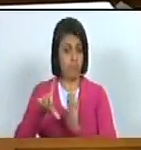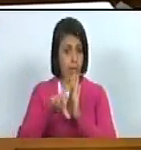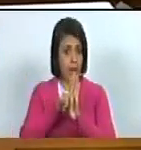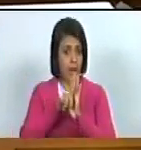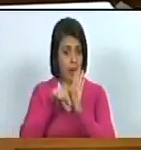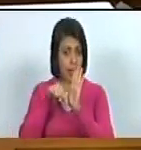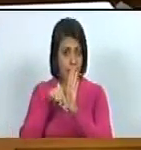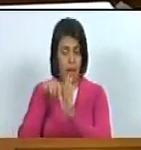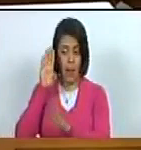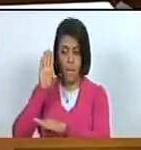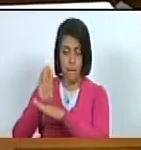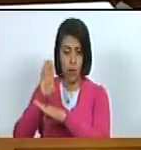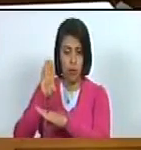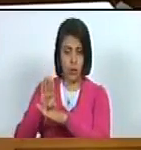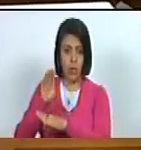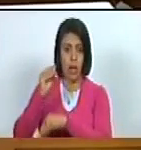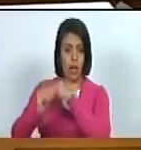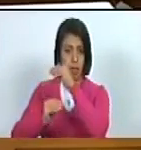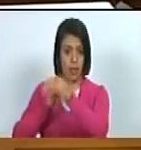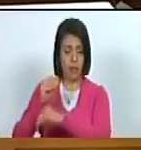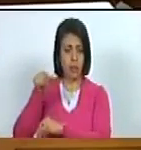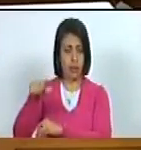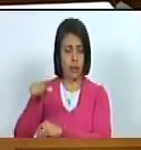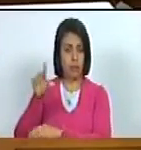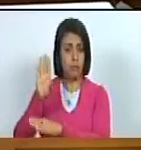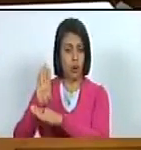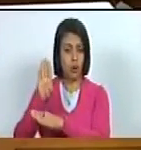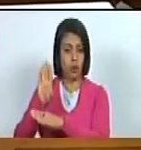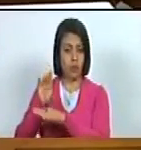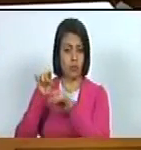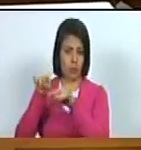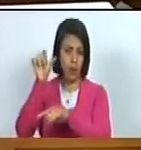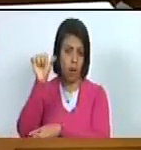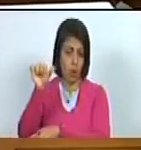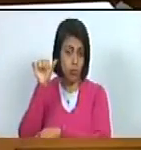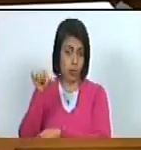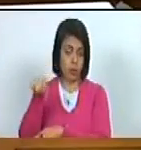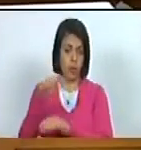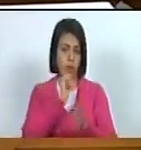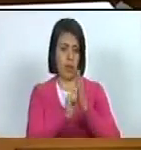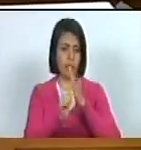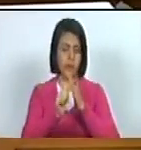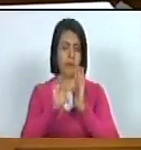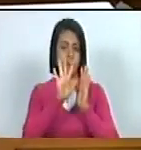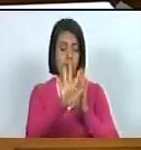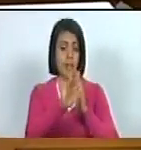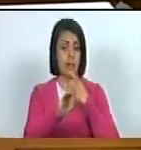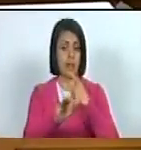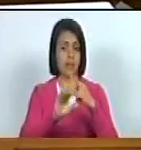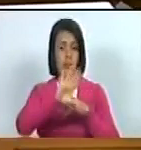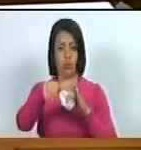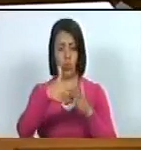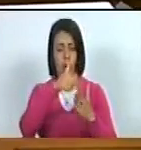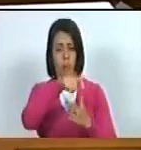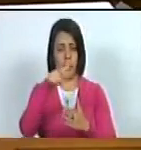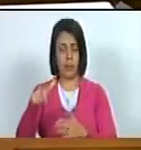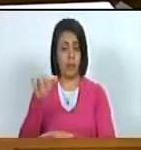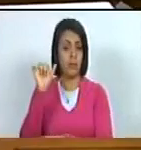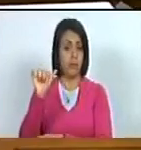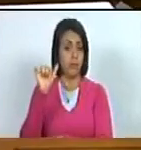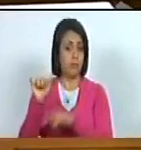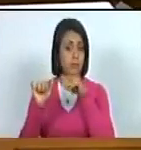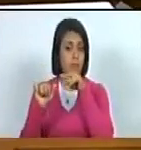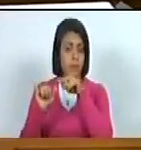están destinadas a ser protegidas el artículo quinto habla de que toda persona con trastorno